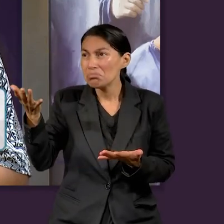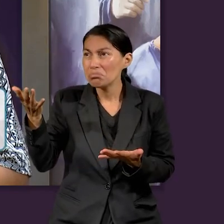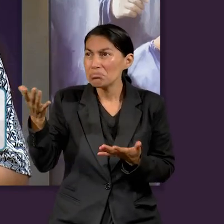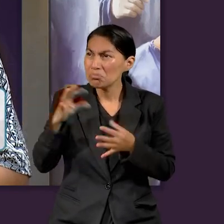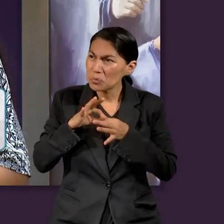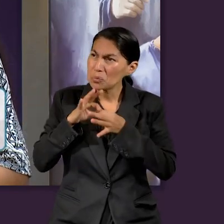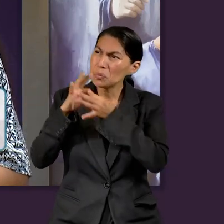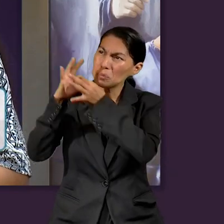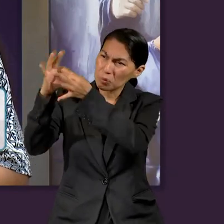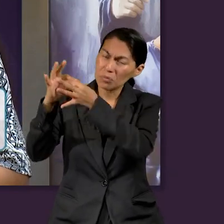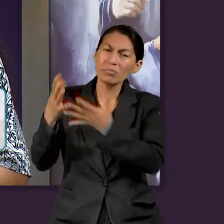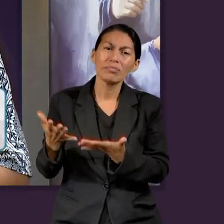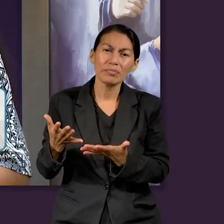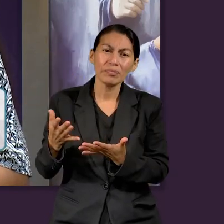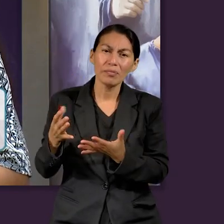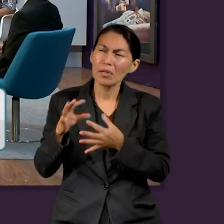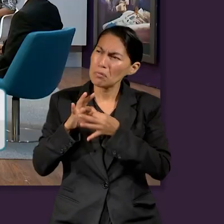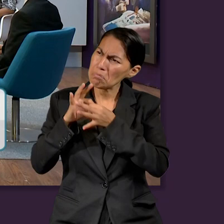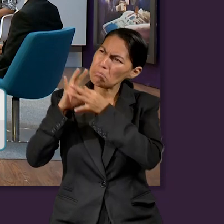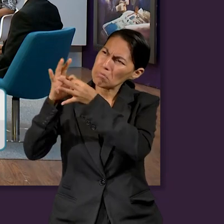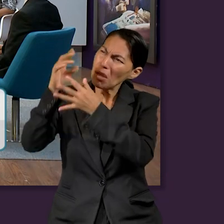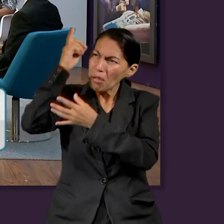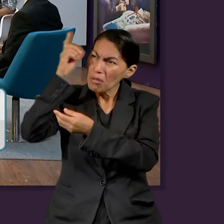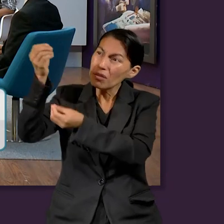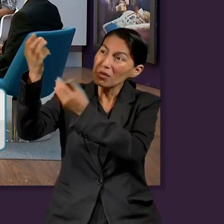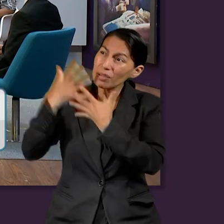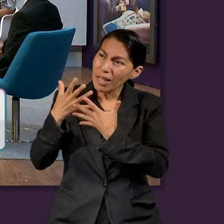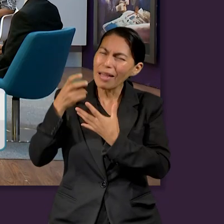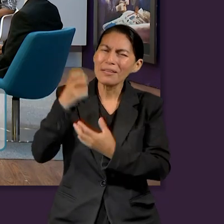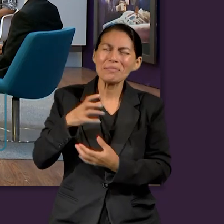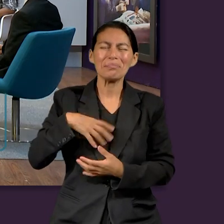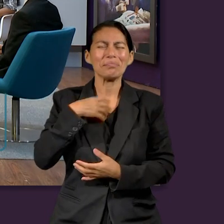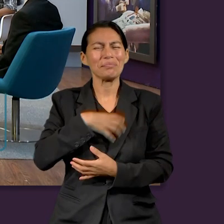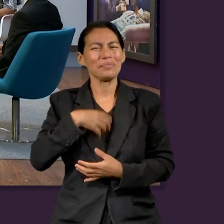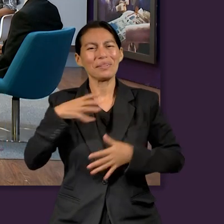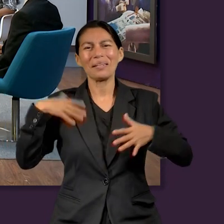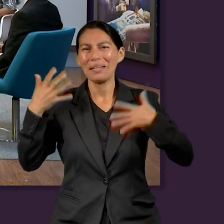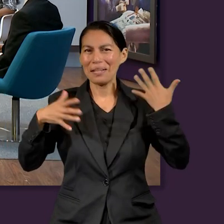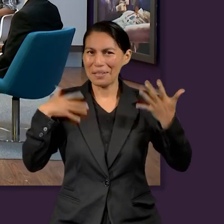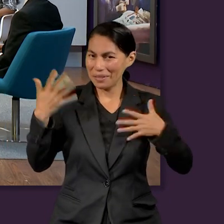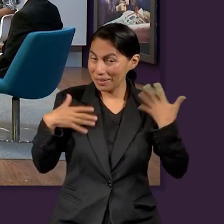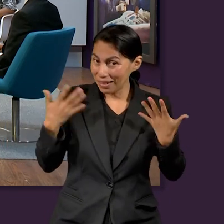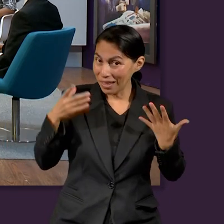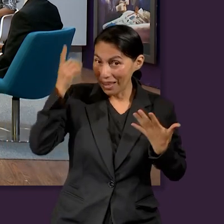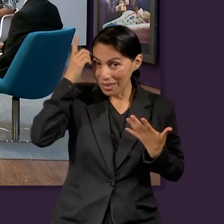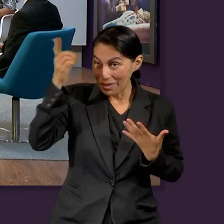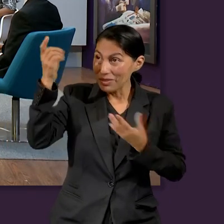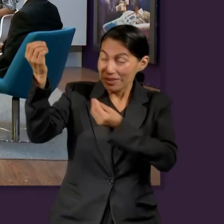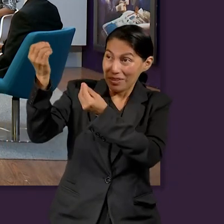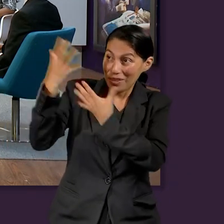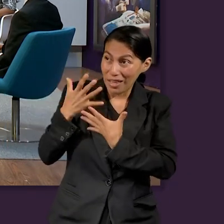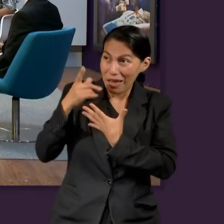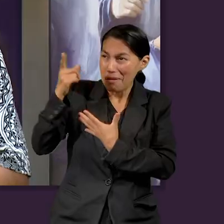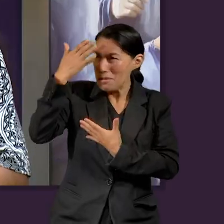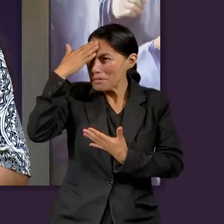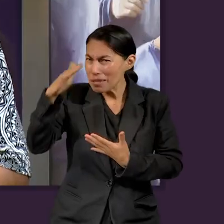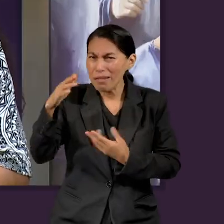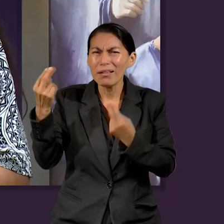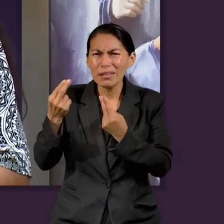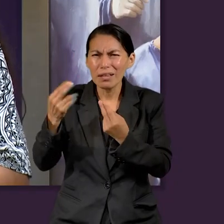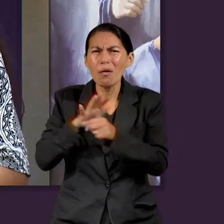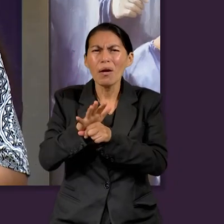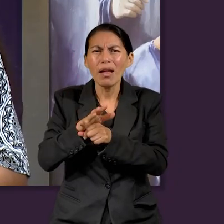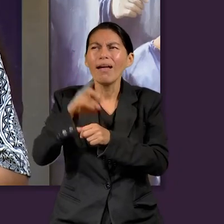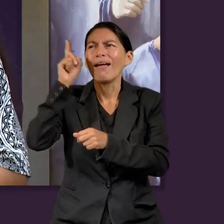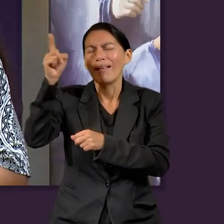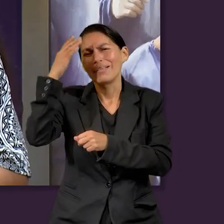estar contentos con lo que tenemos, porque si lo que tienes es porque Dios sabe que